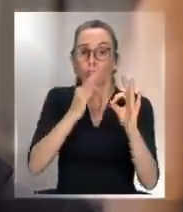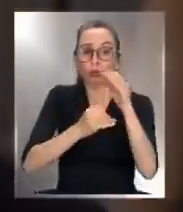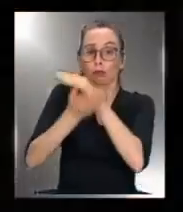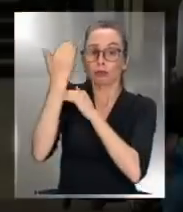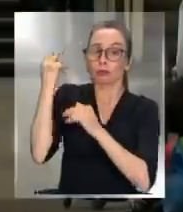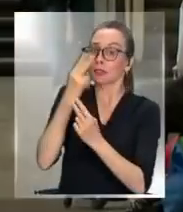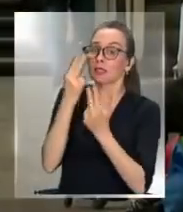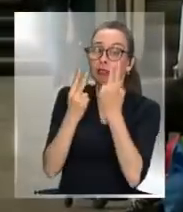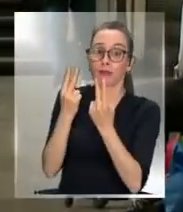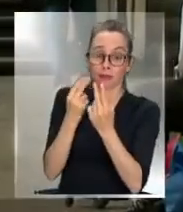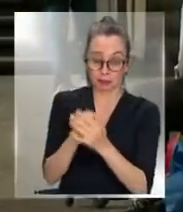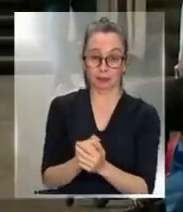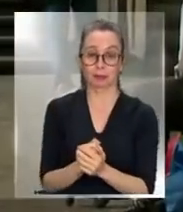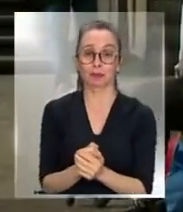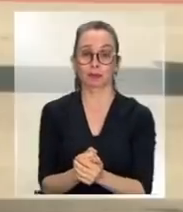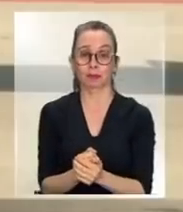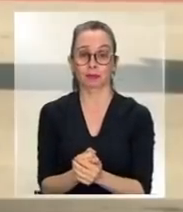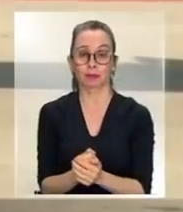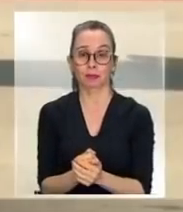últimos años.